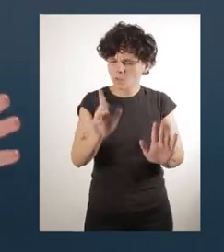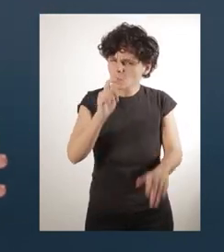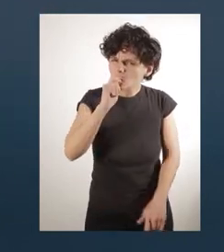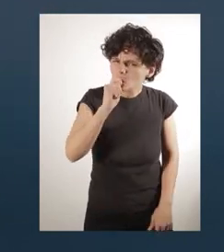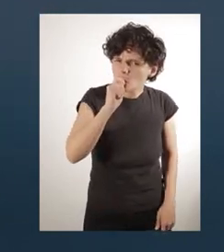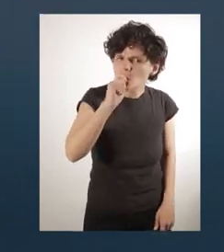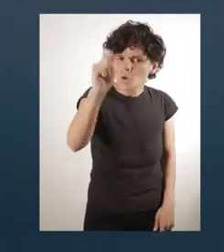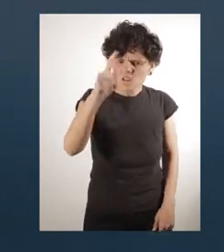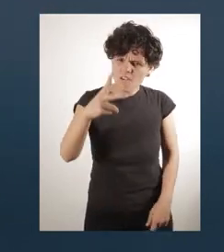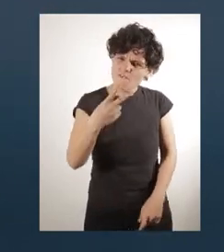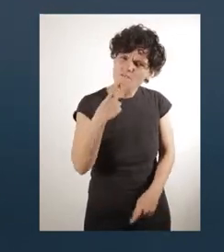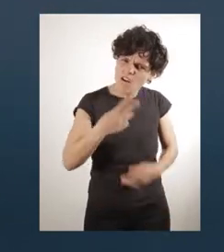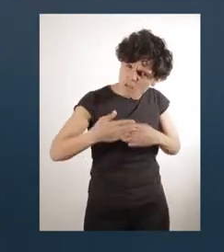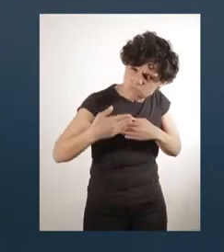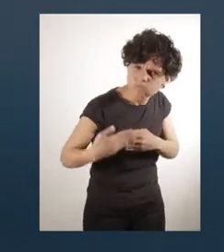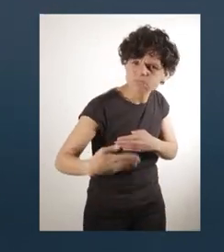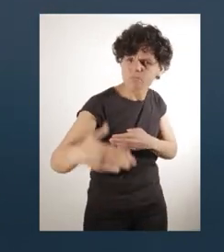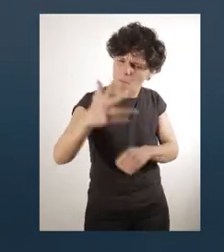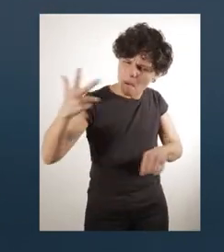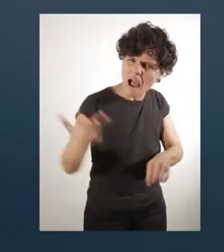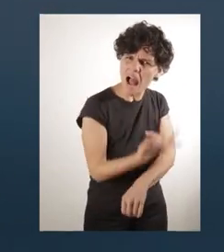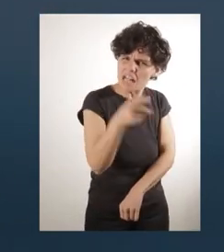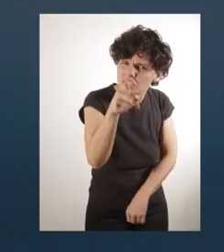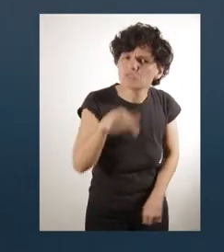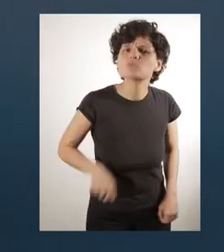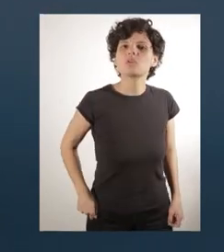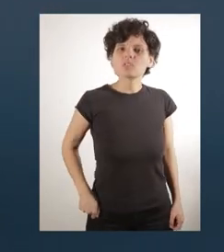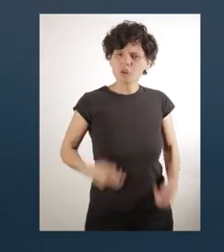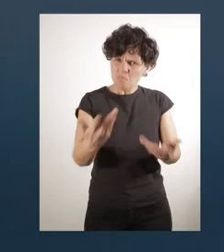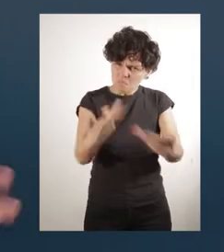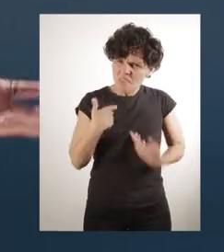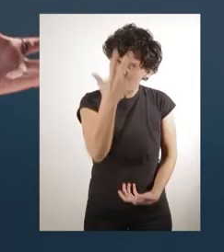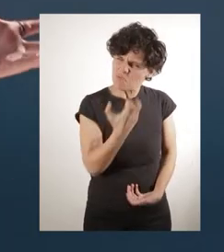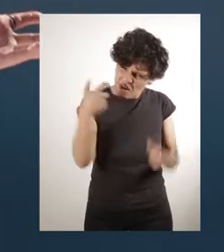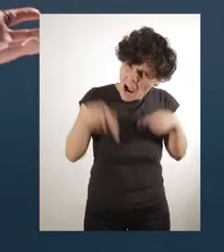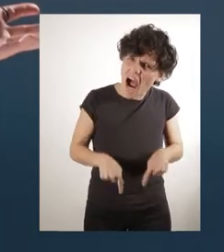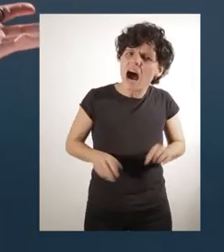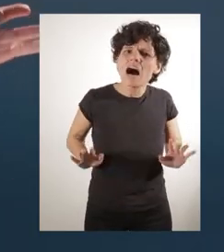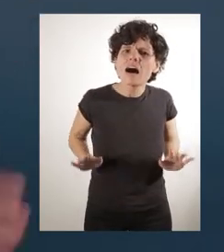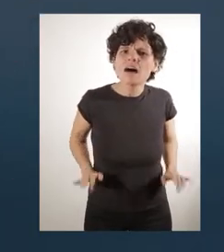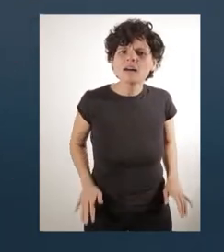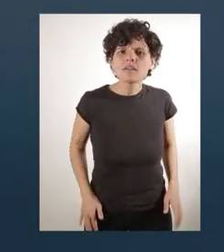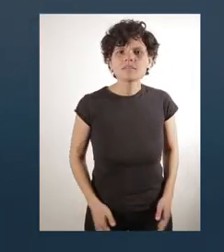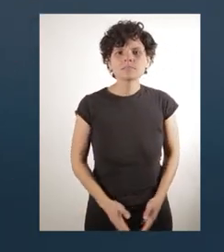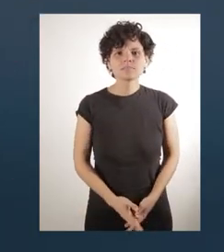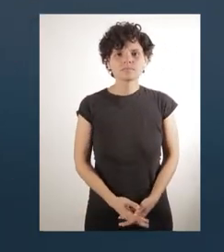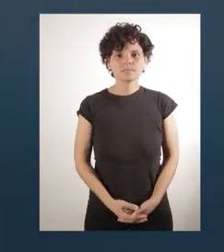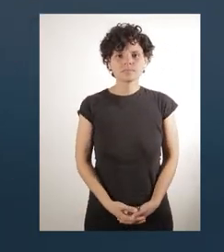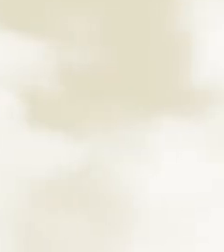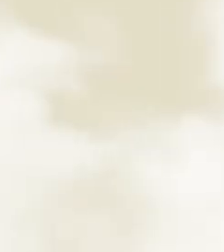yo te juro que la maldición te va a perseguir por el resto de tu vida. ¡Qué cajolía va a ver, Acana!